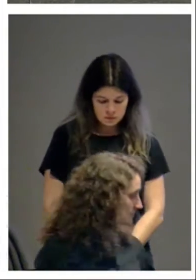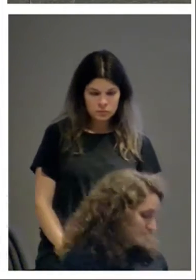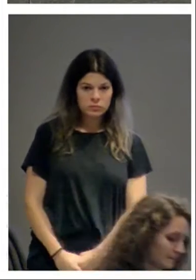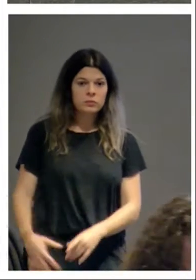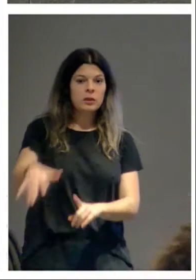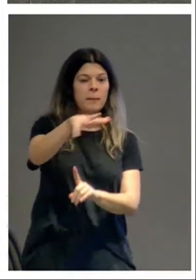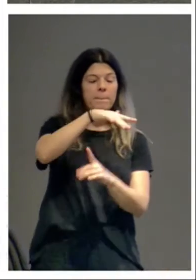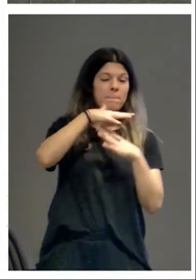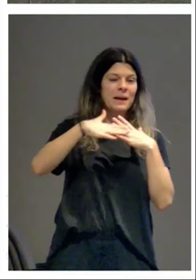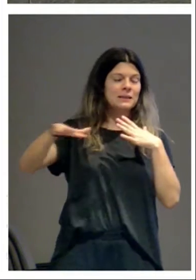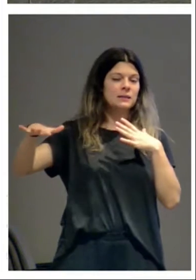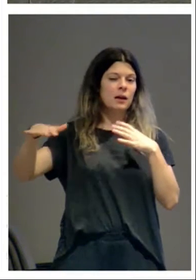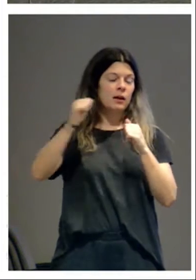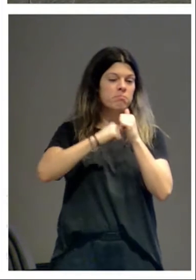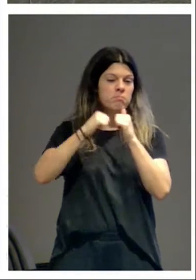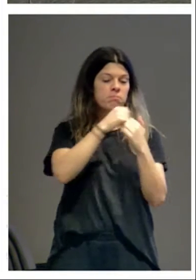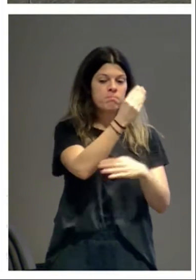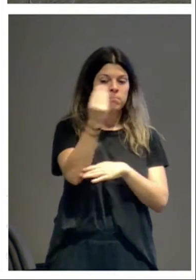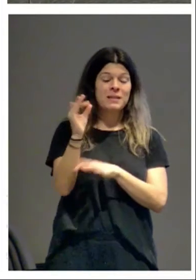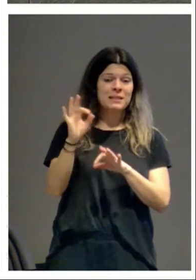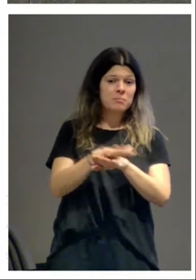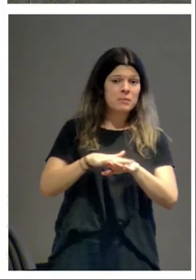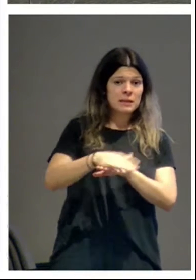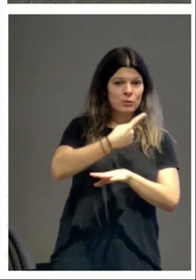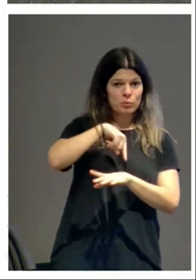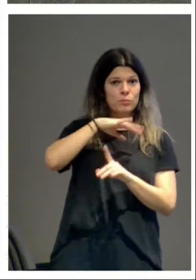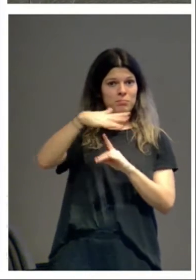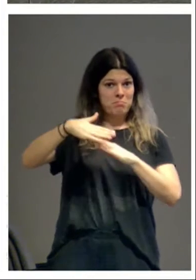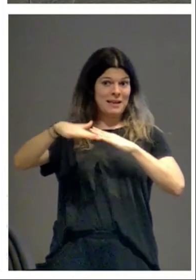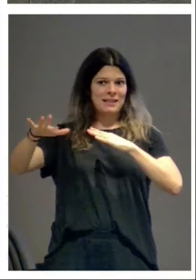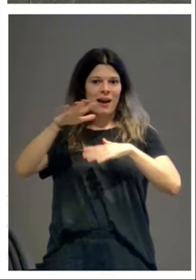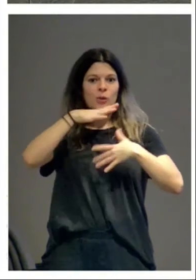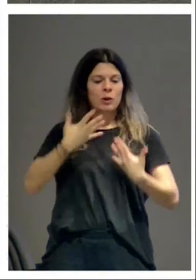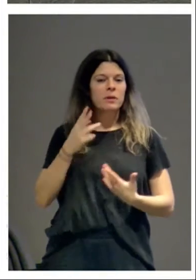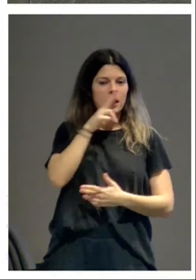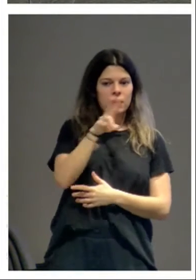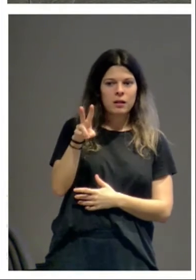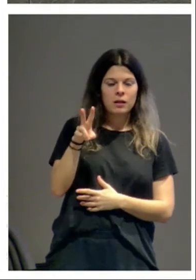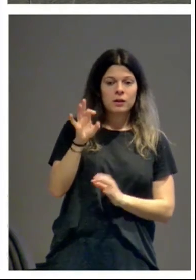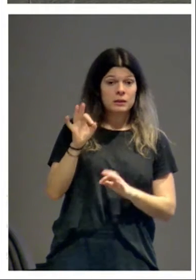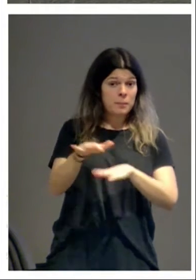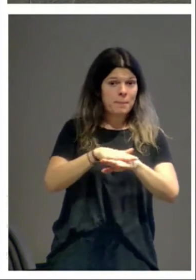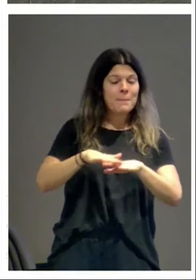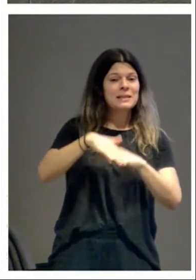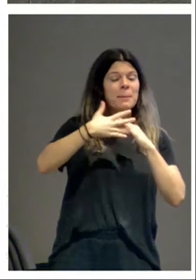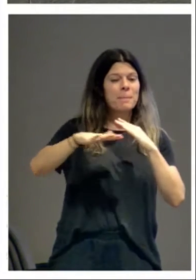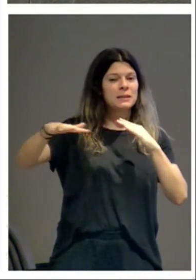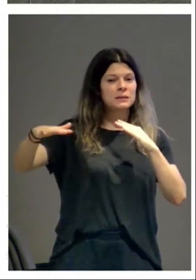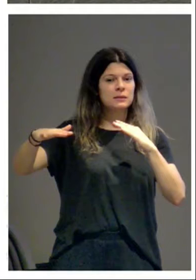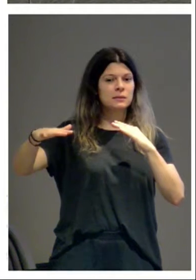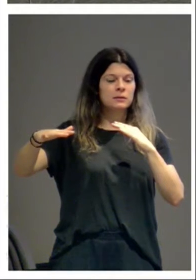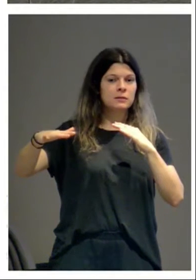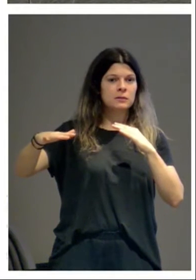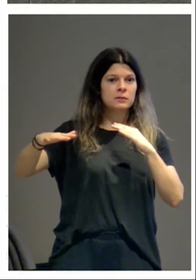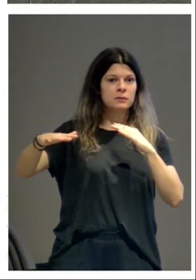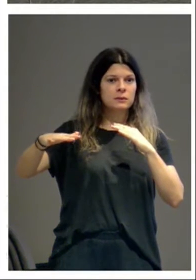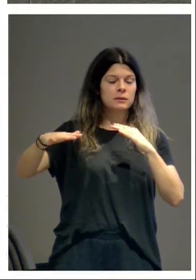es la base del paisaje que podemos ver nosotros. Y es la base de un paisaje monumental